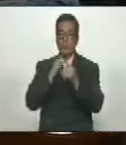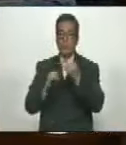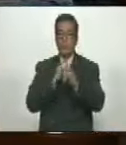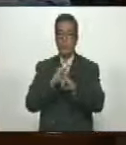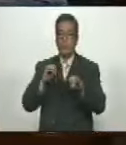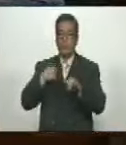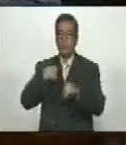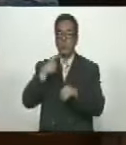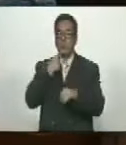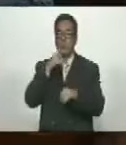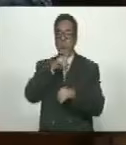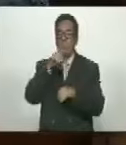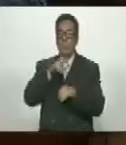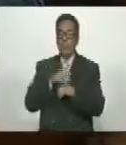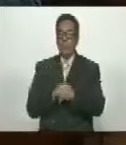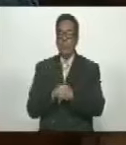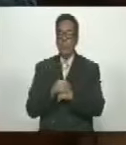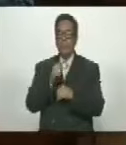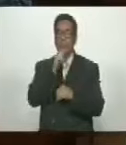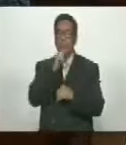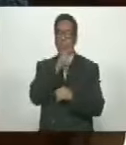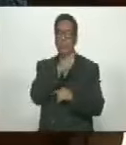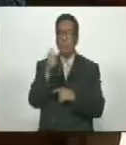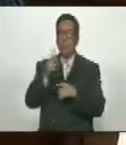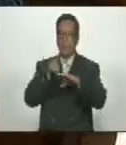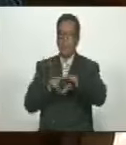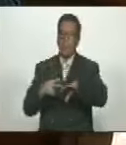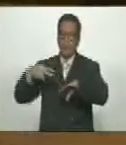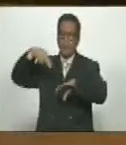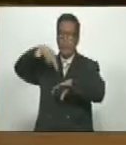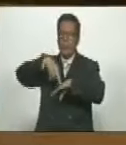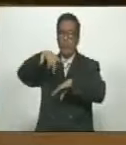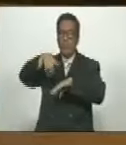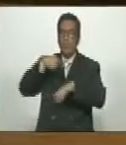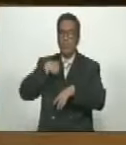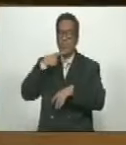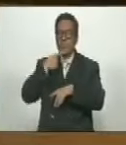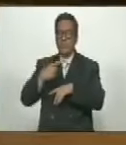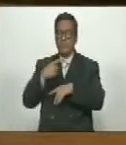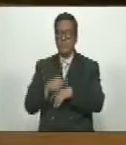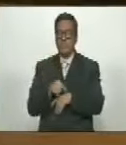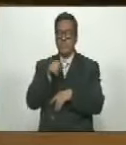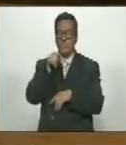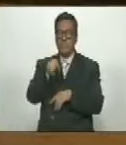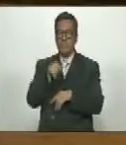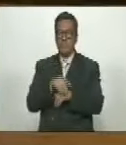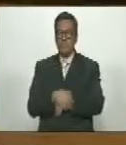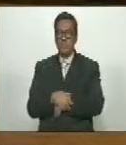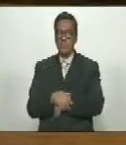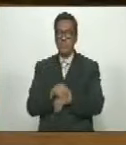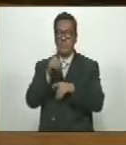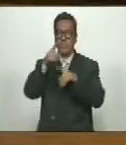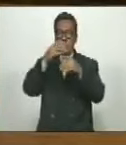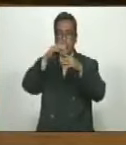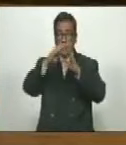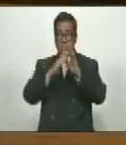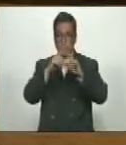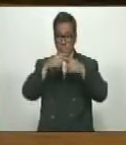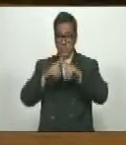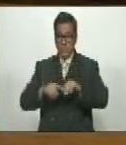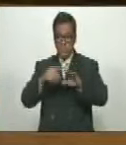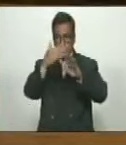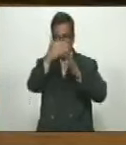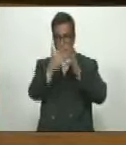yo me pregunto ¿quién de ustedes se levantó para decir que ese estatuto derogaba la